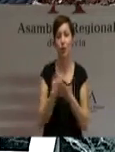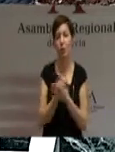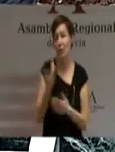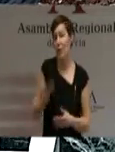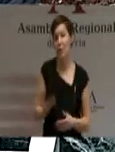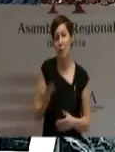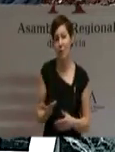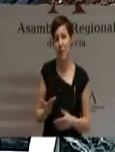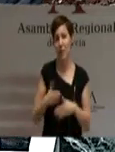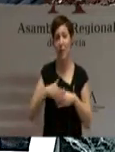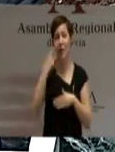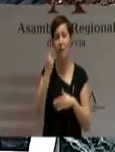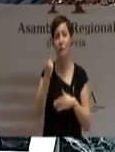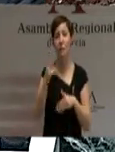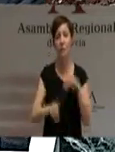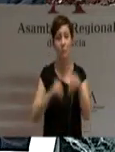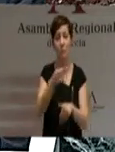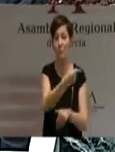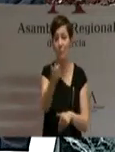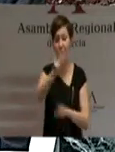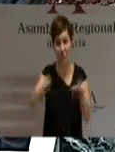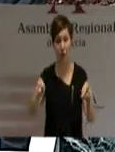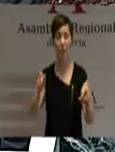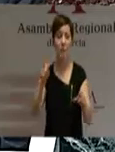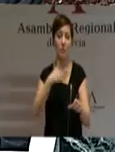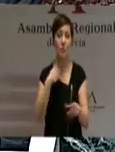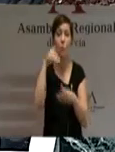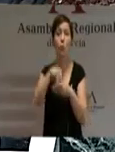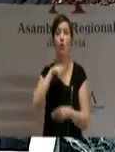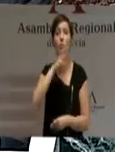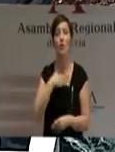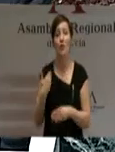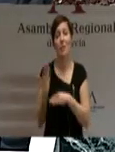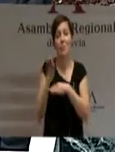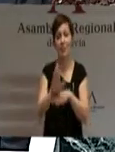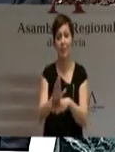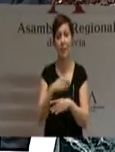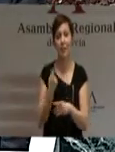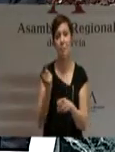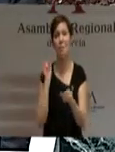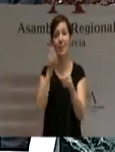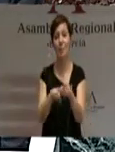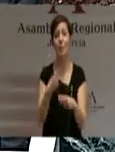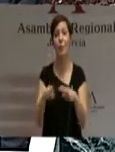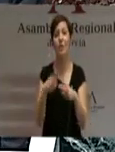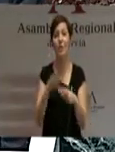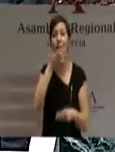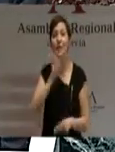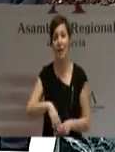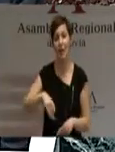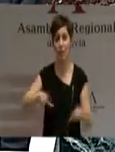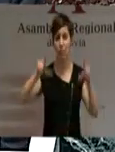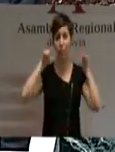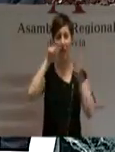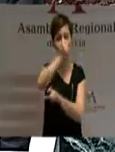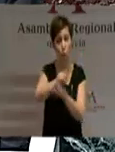formación y manifestación de la voluntad popular y son instrumentos fundamentales para la participación política. Otra cosa